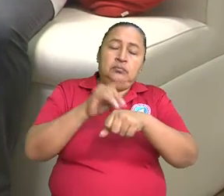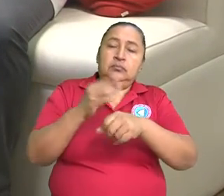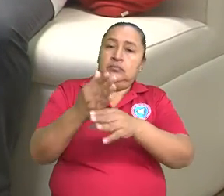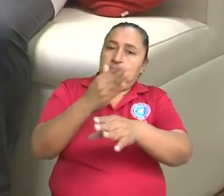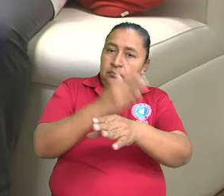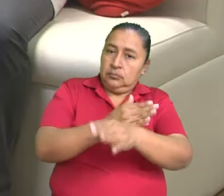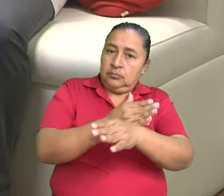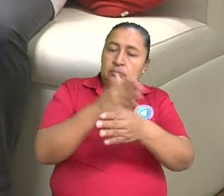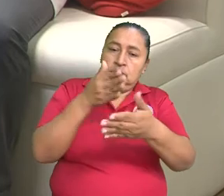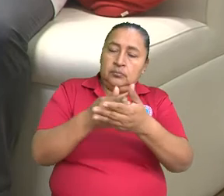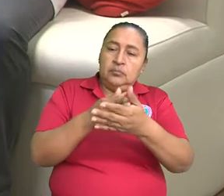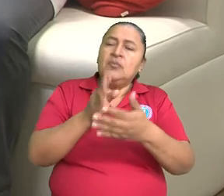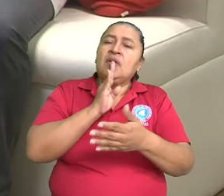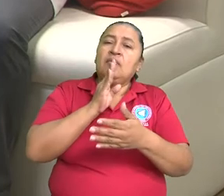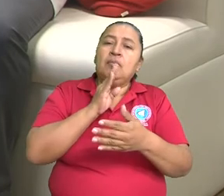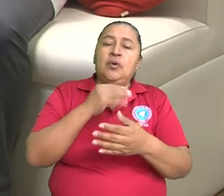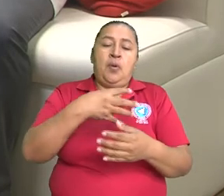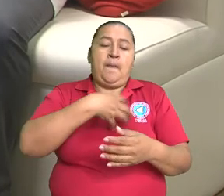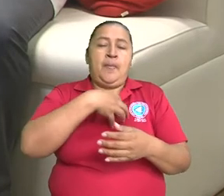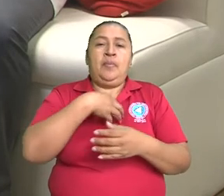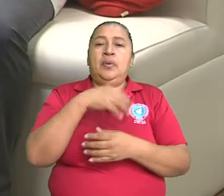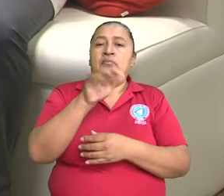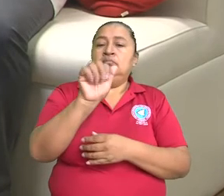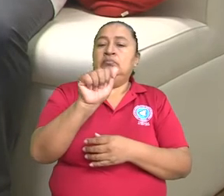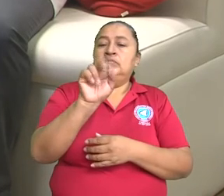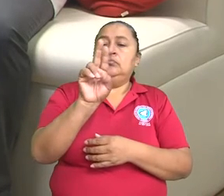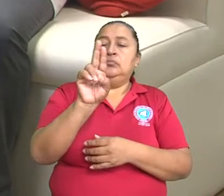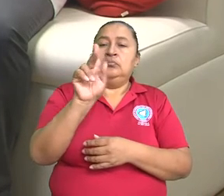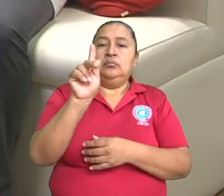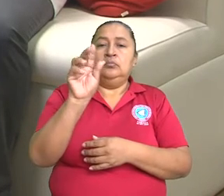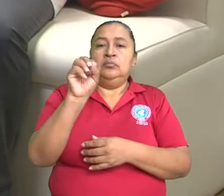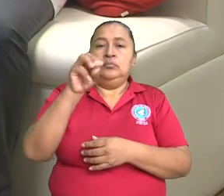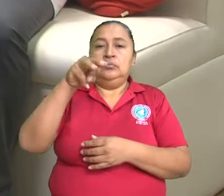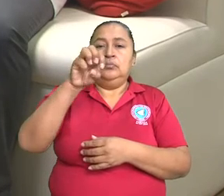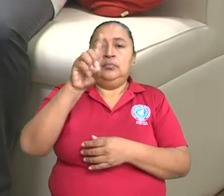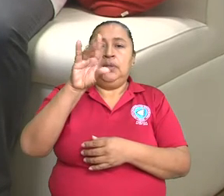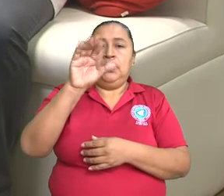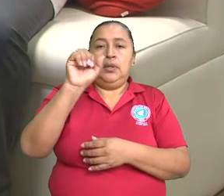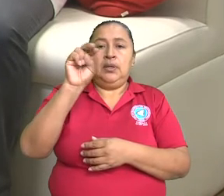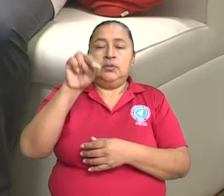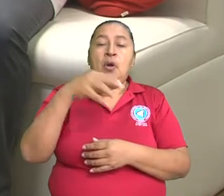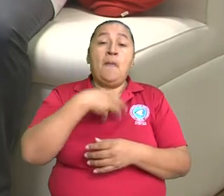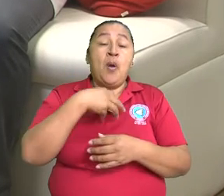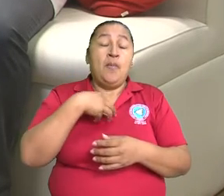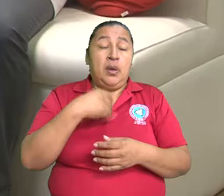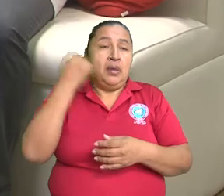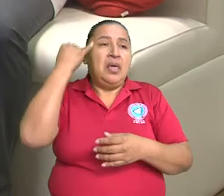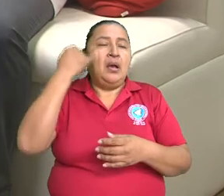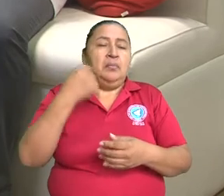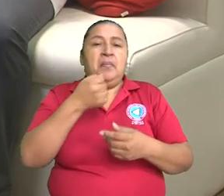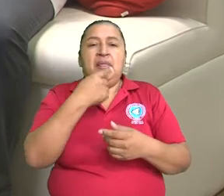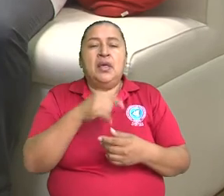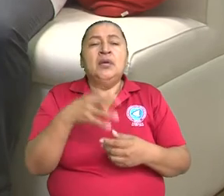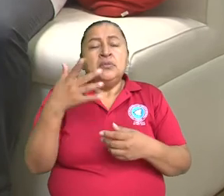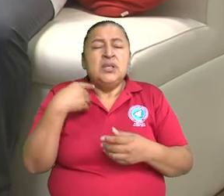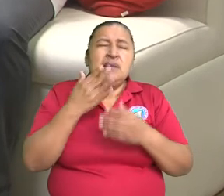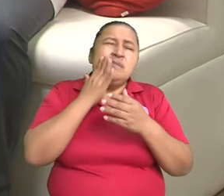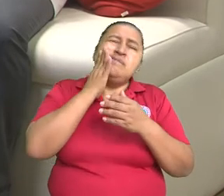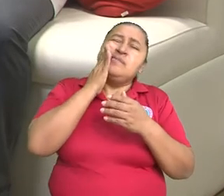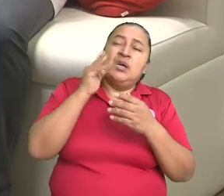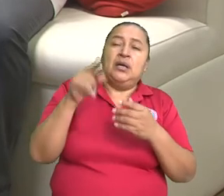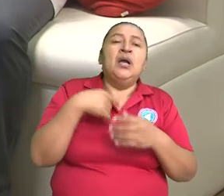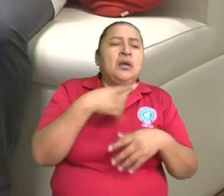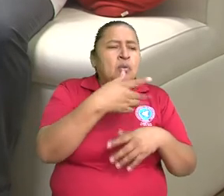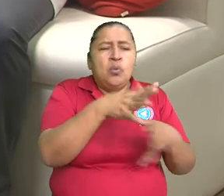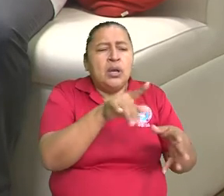automedicación. Usted hacía referencia que las personas llegan, lamentablemente, tardíamente al